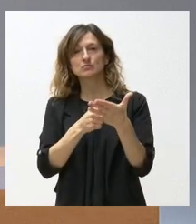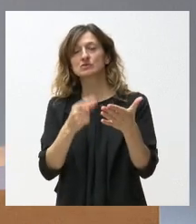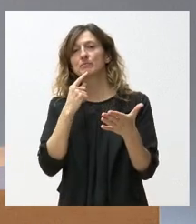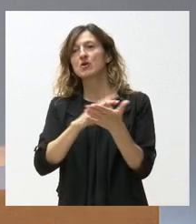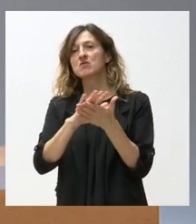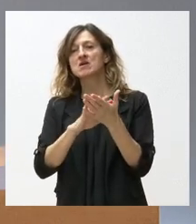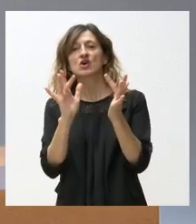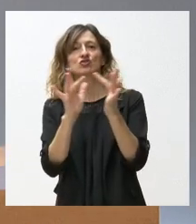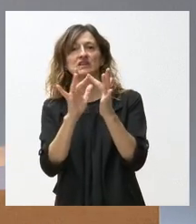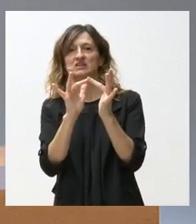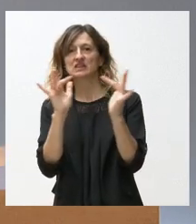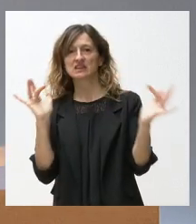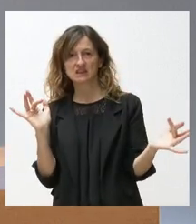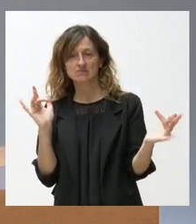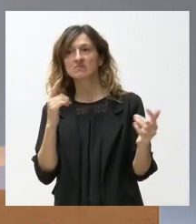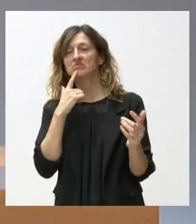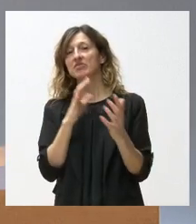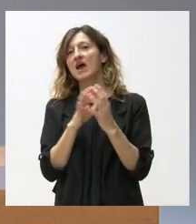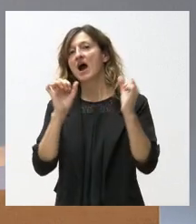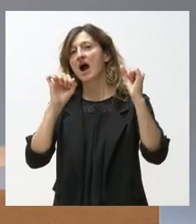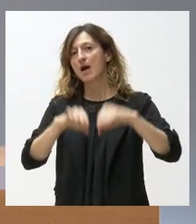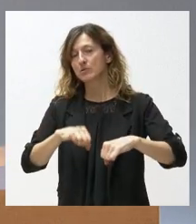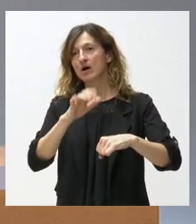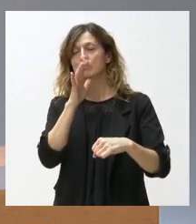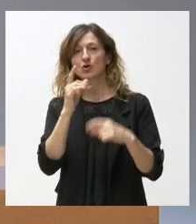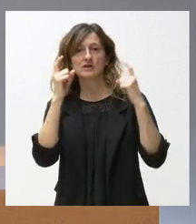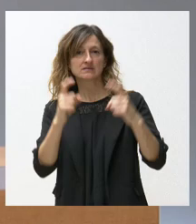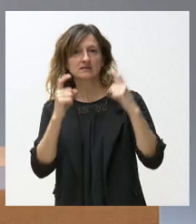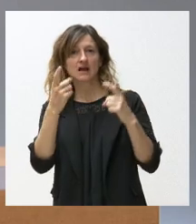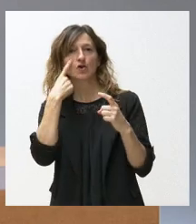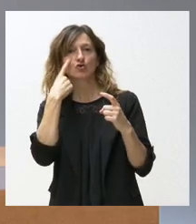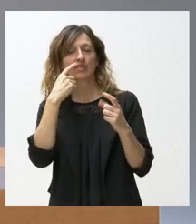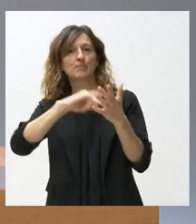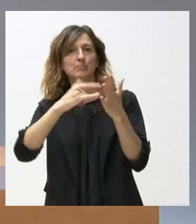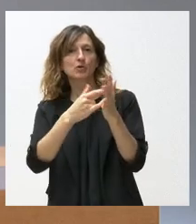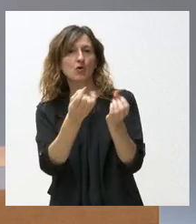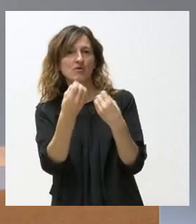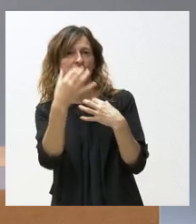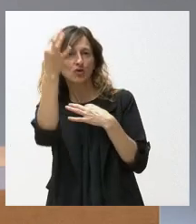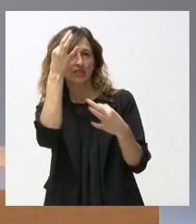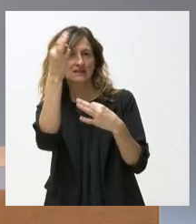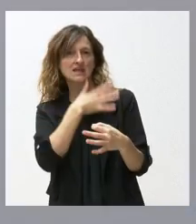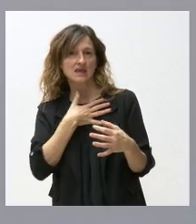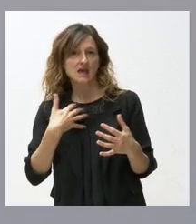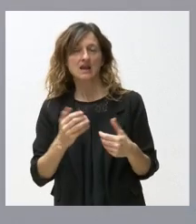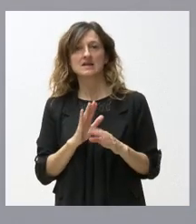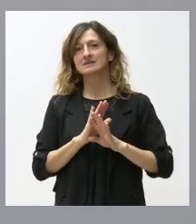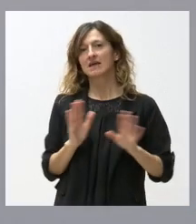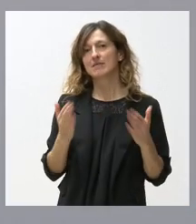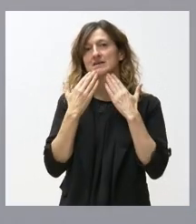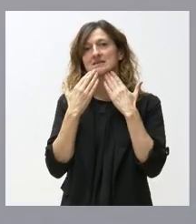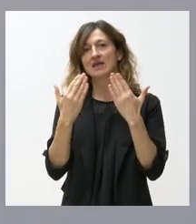más contactos, que lo aprobaban para intentar conocer ese proyecto al detalle. Nada más. Gracias.